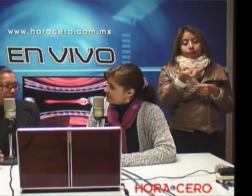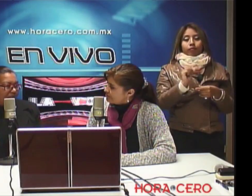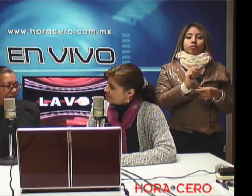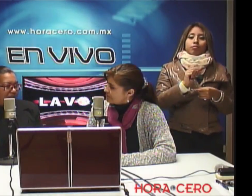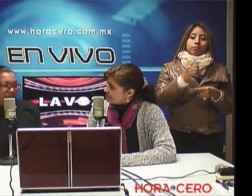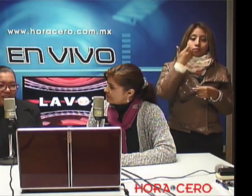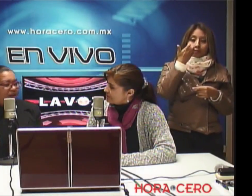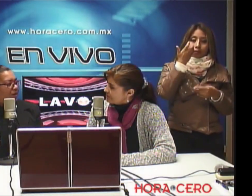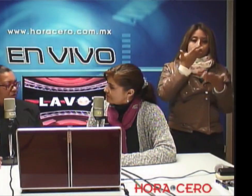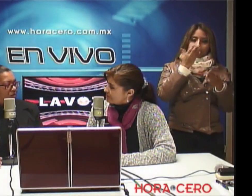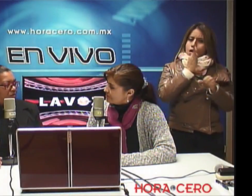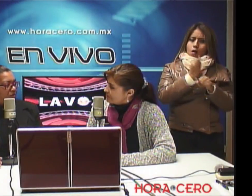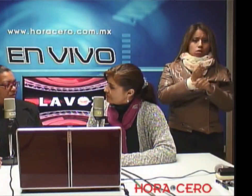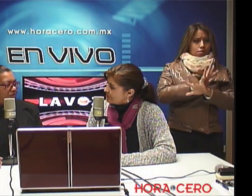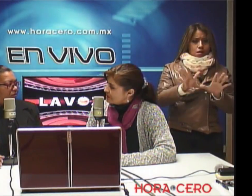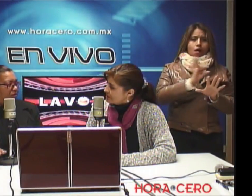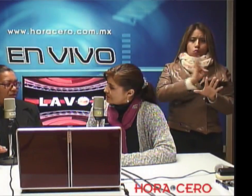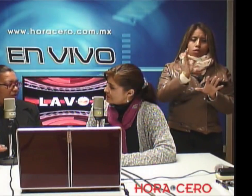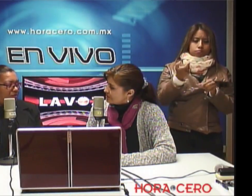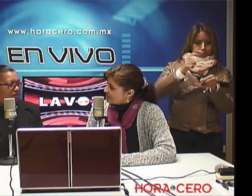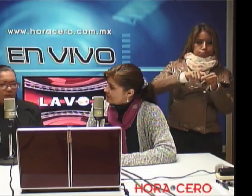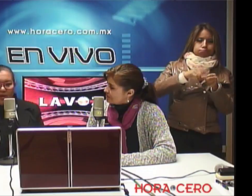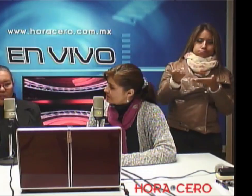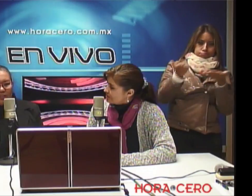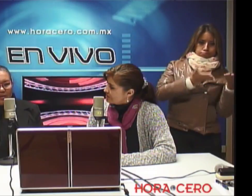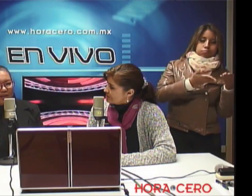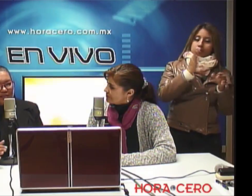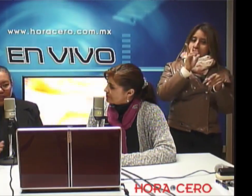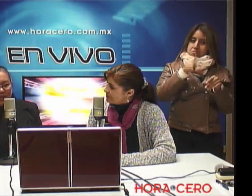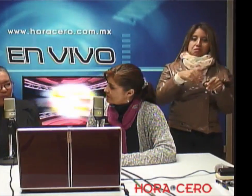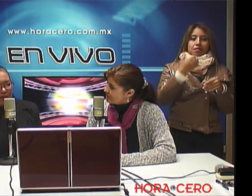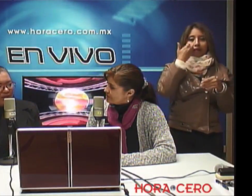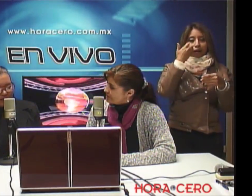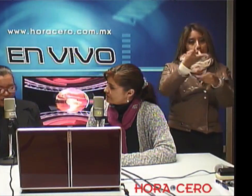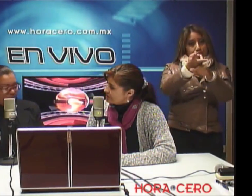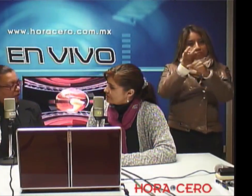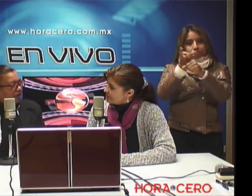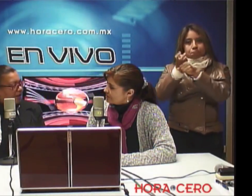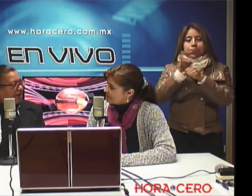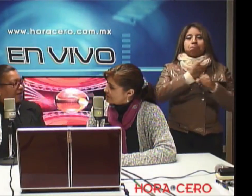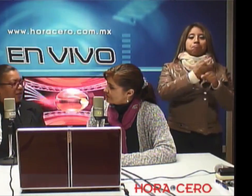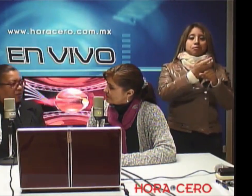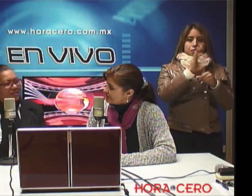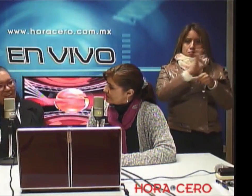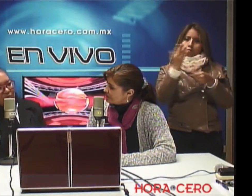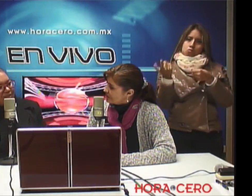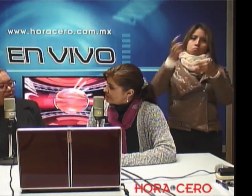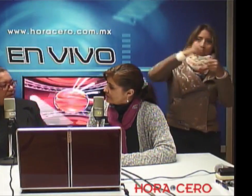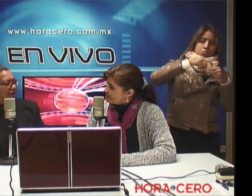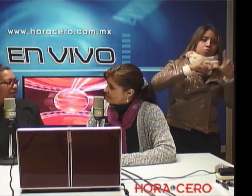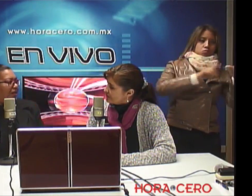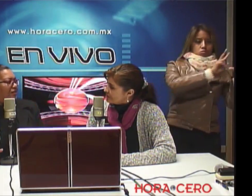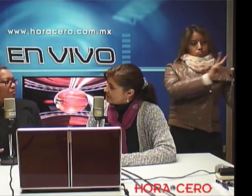Entonces, ya están abiertos los cursos. Nosotros estamos con las puertas abiertas y se puede ir a inscribir de